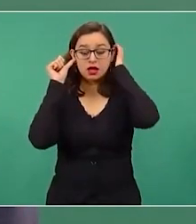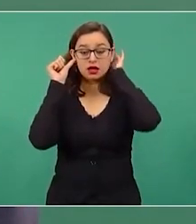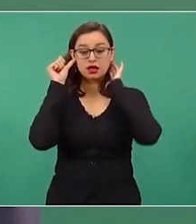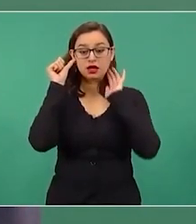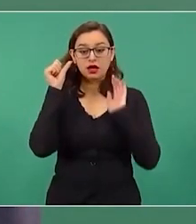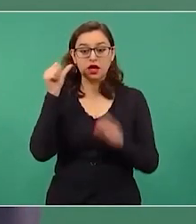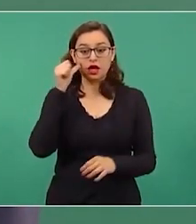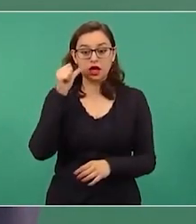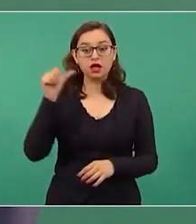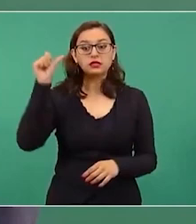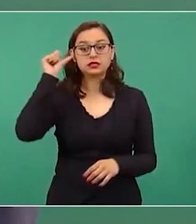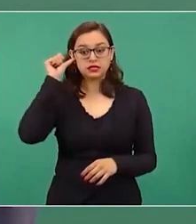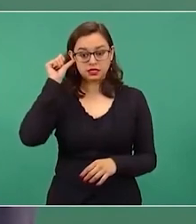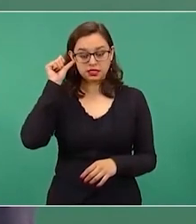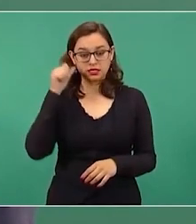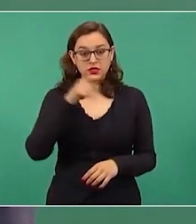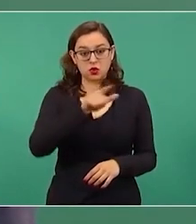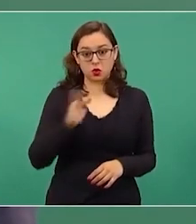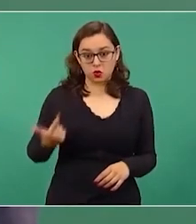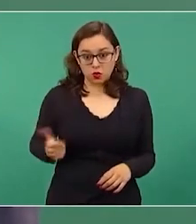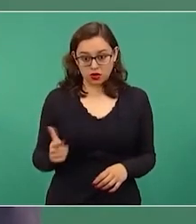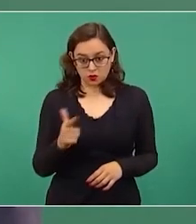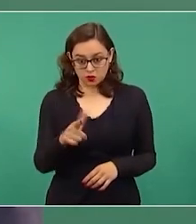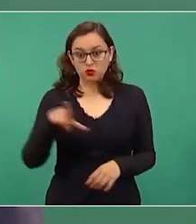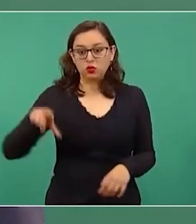con el gobierno del estado